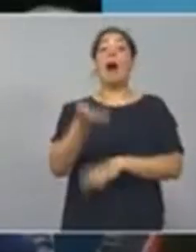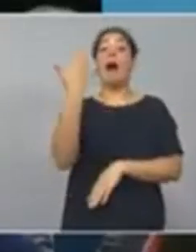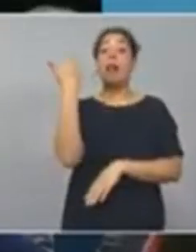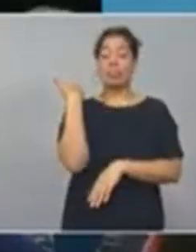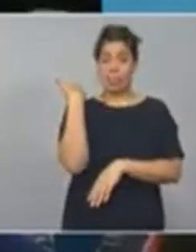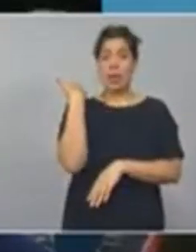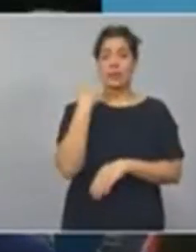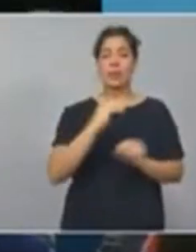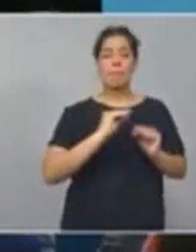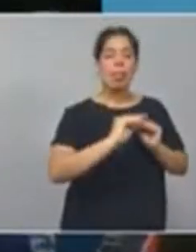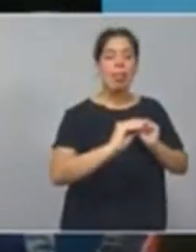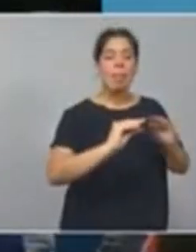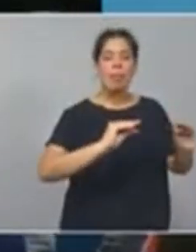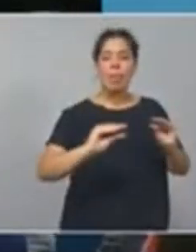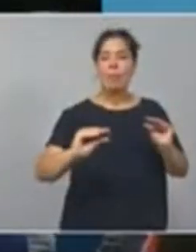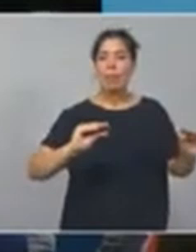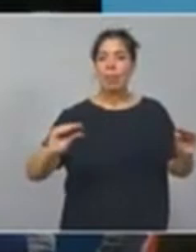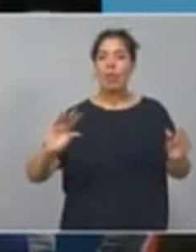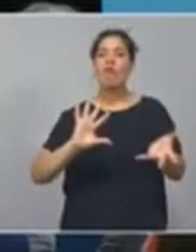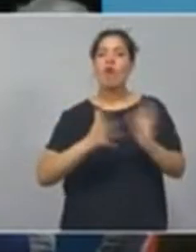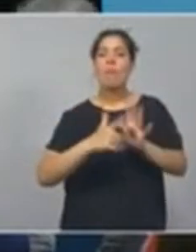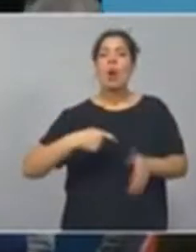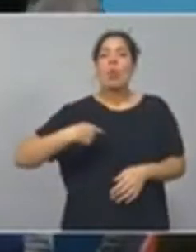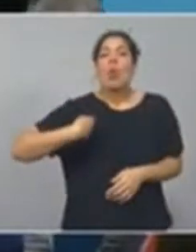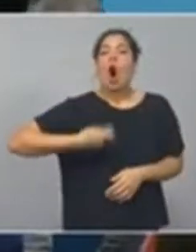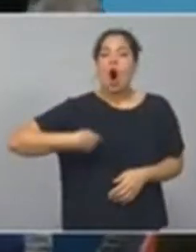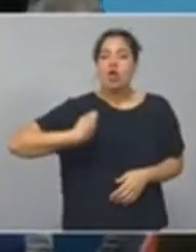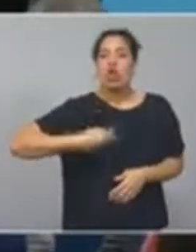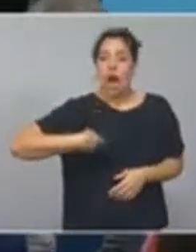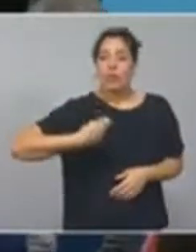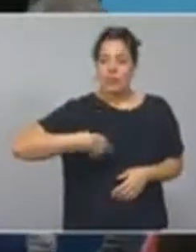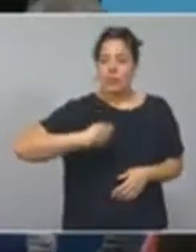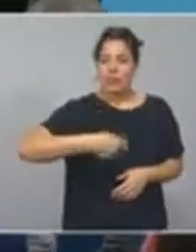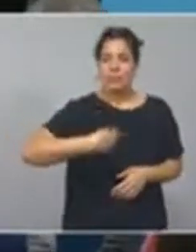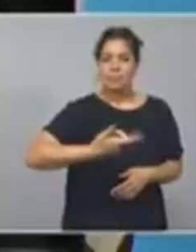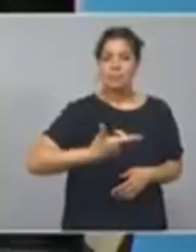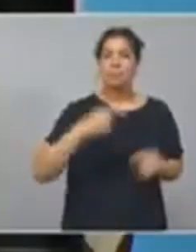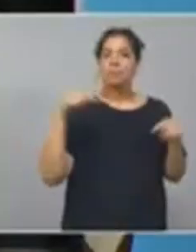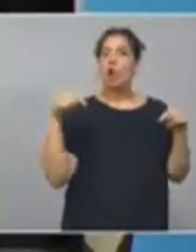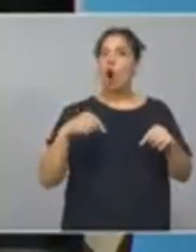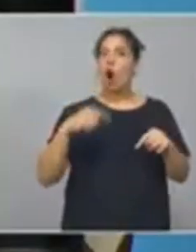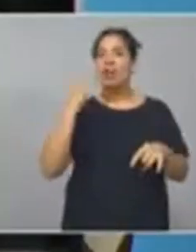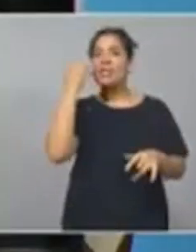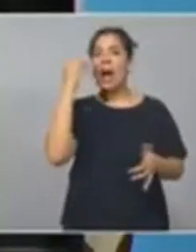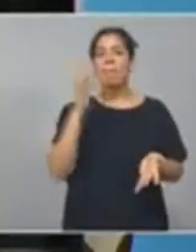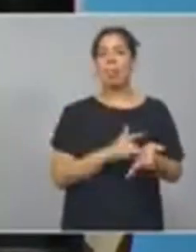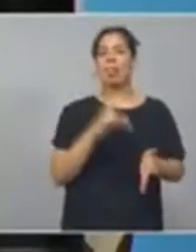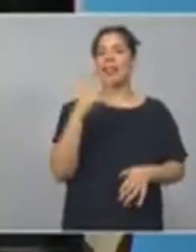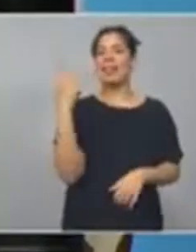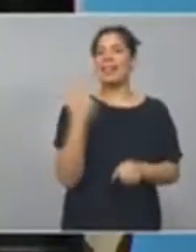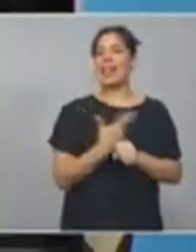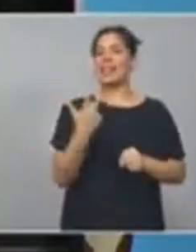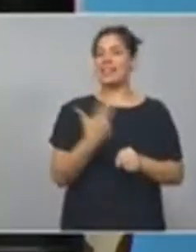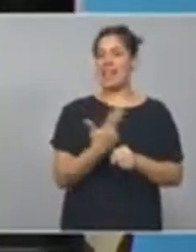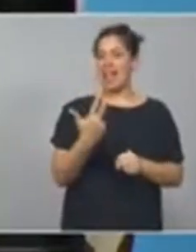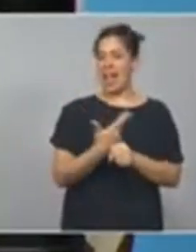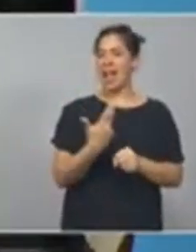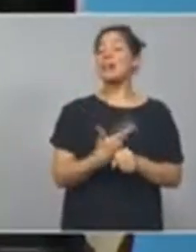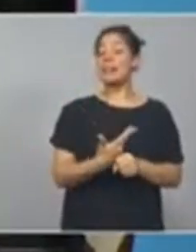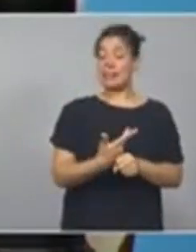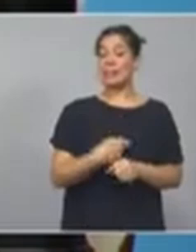en diferentes cuotas. Hoy toca la tercera cuota, que